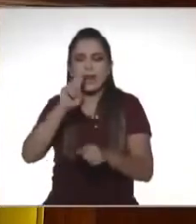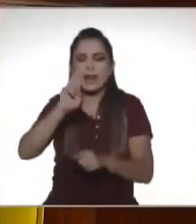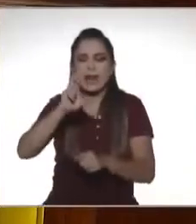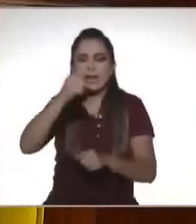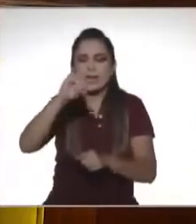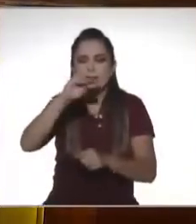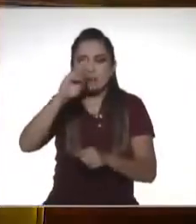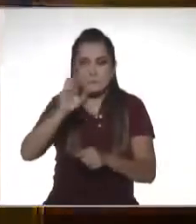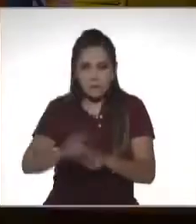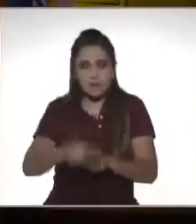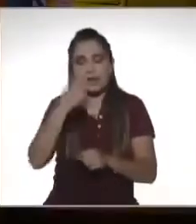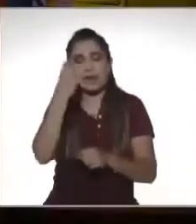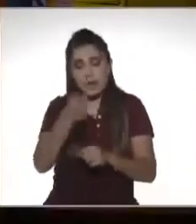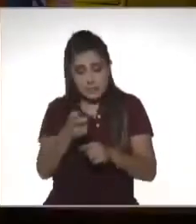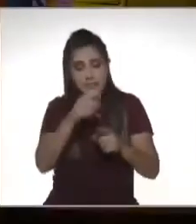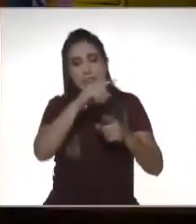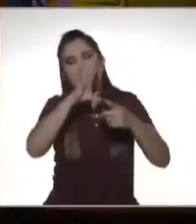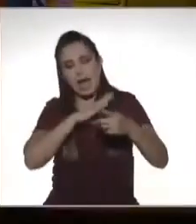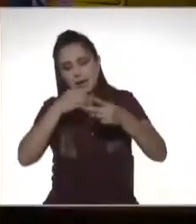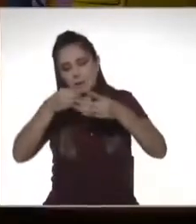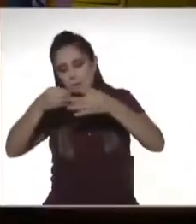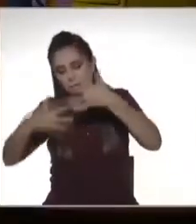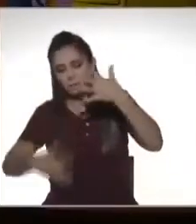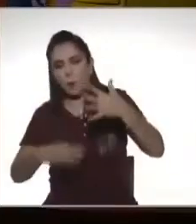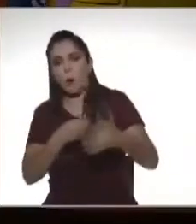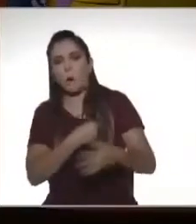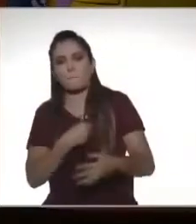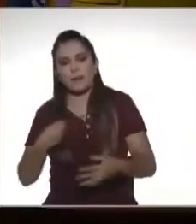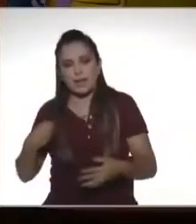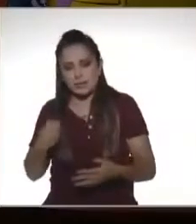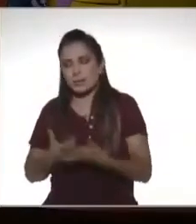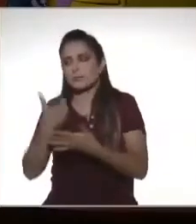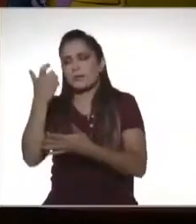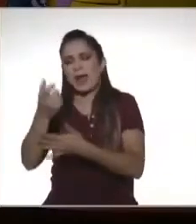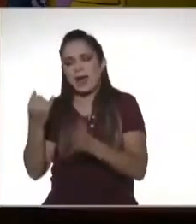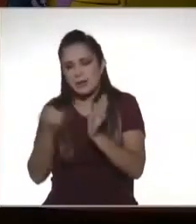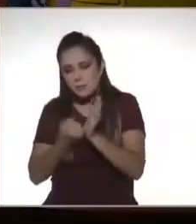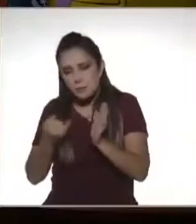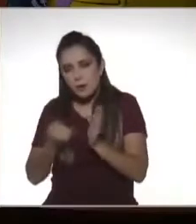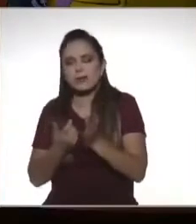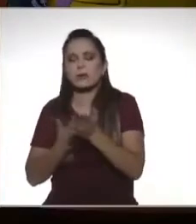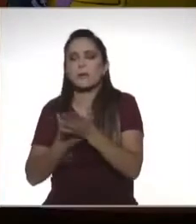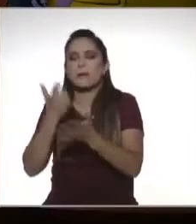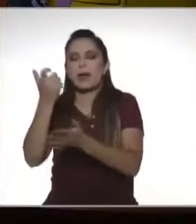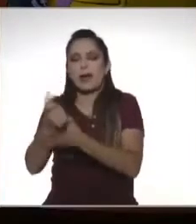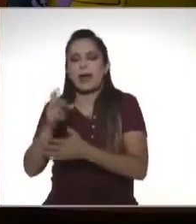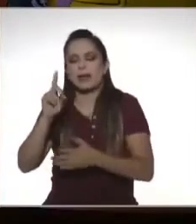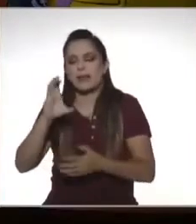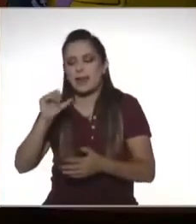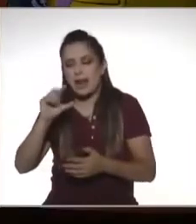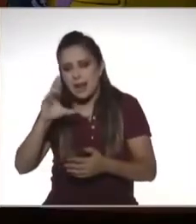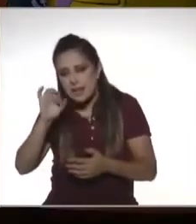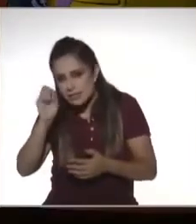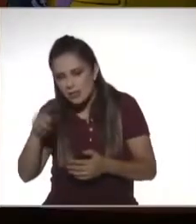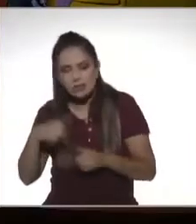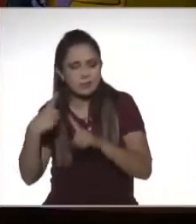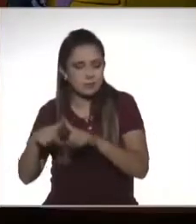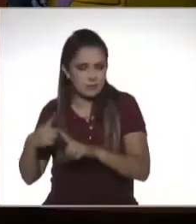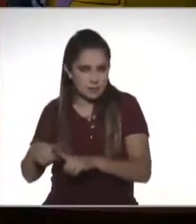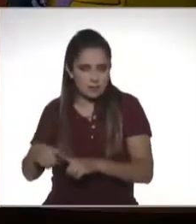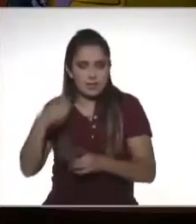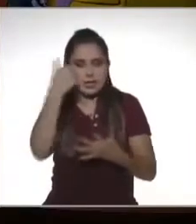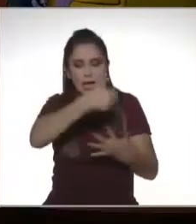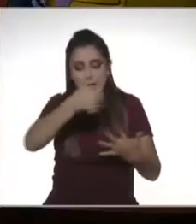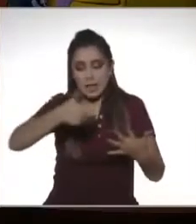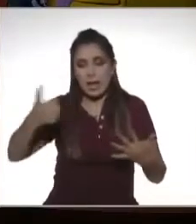asignando obligaciones. Es importante que las digamos porque a veces ocurre de que, y la doctora Virginia lo decía, por